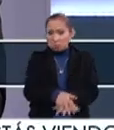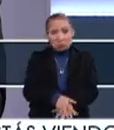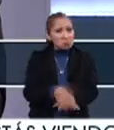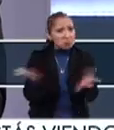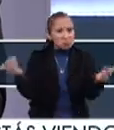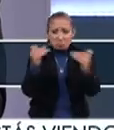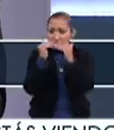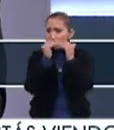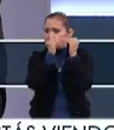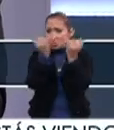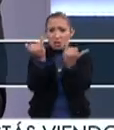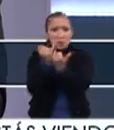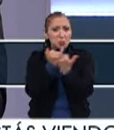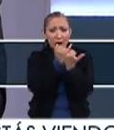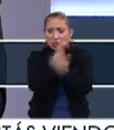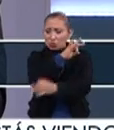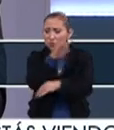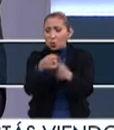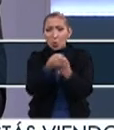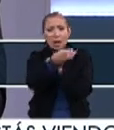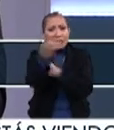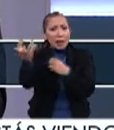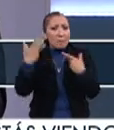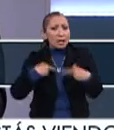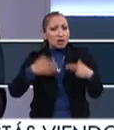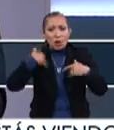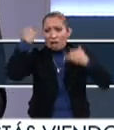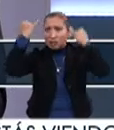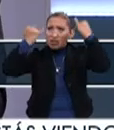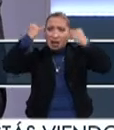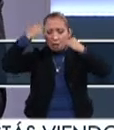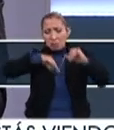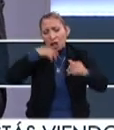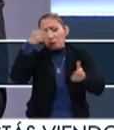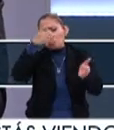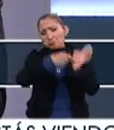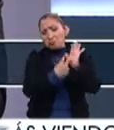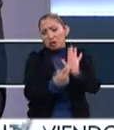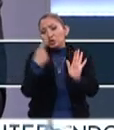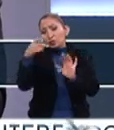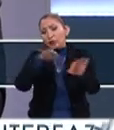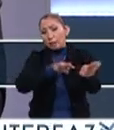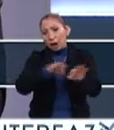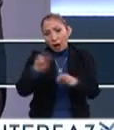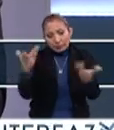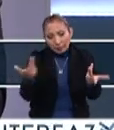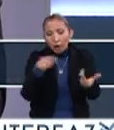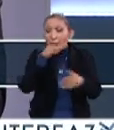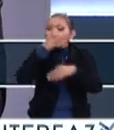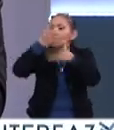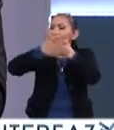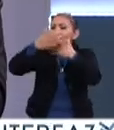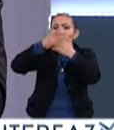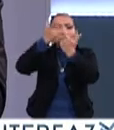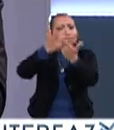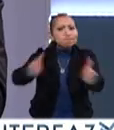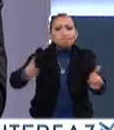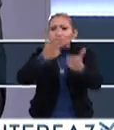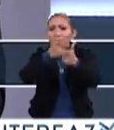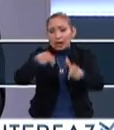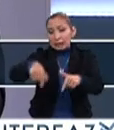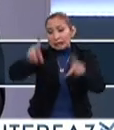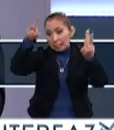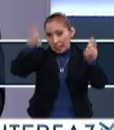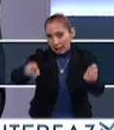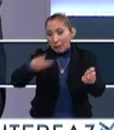democrático, donde cualquier creativo puede presentar su trabajo. Entonces, hacemos esa convocatoria abierta este año